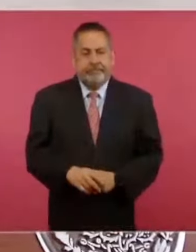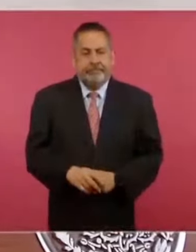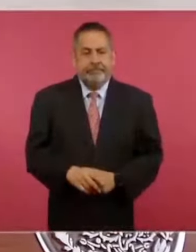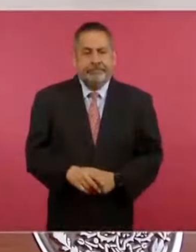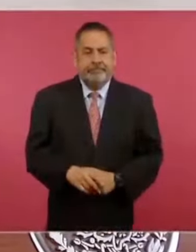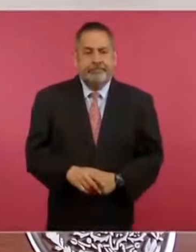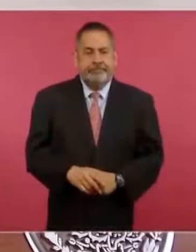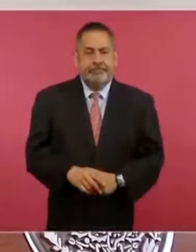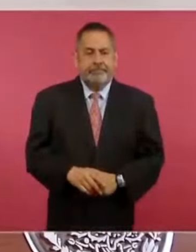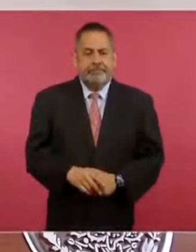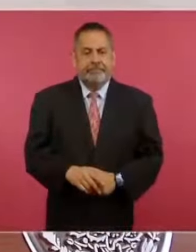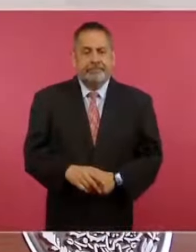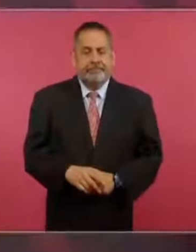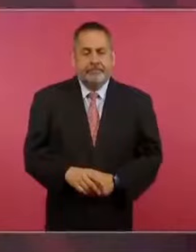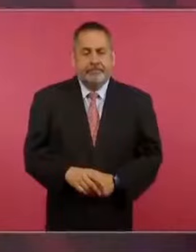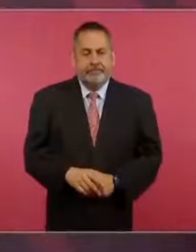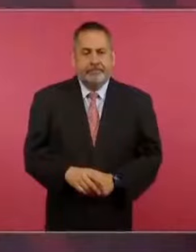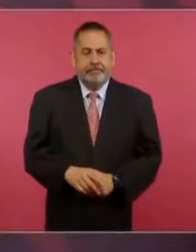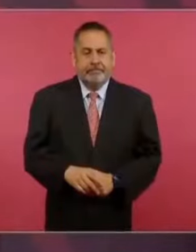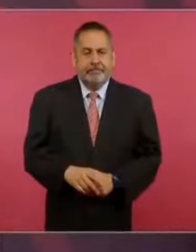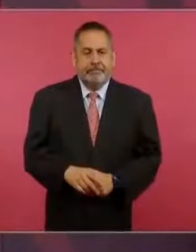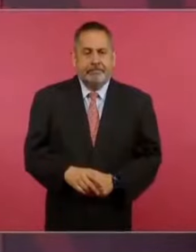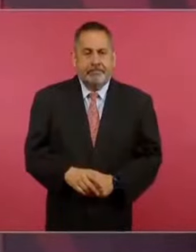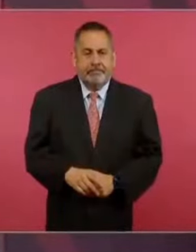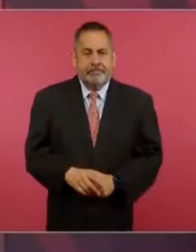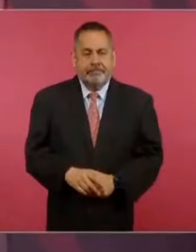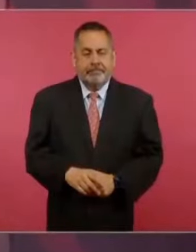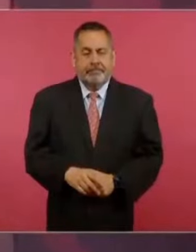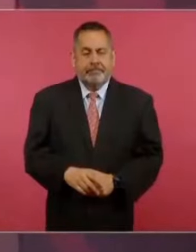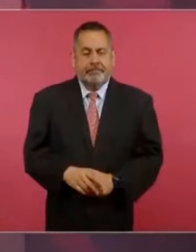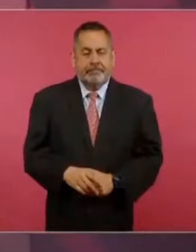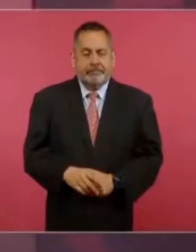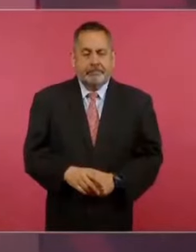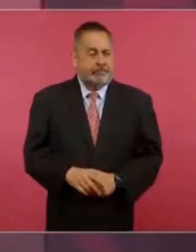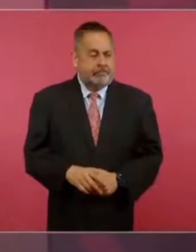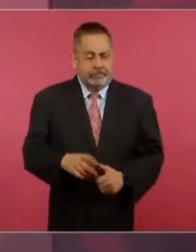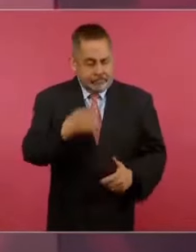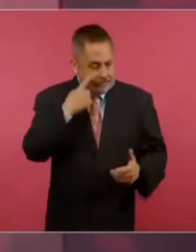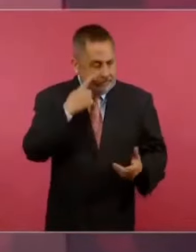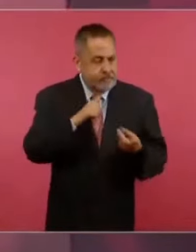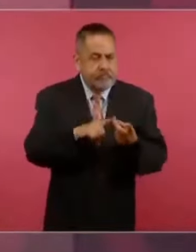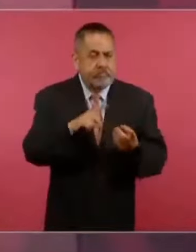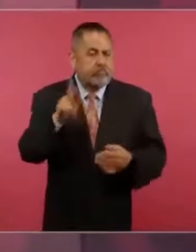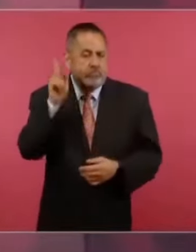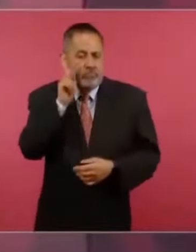Pero se mete a decirle ver dónde están tus pruebas.